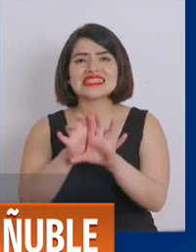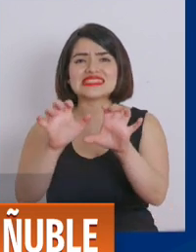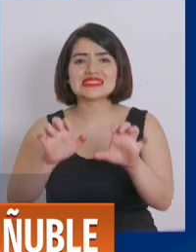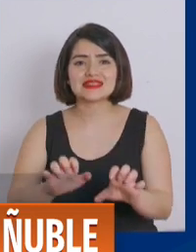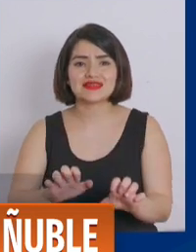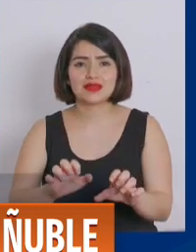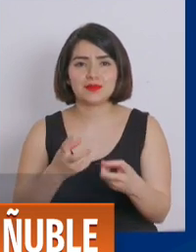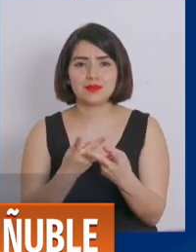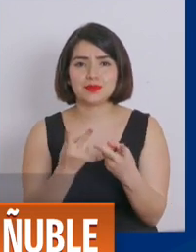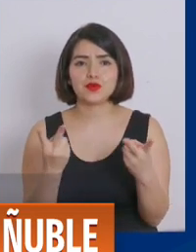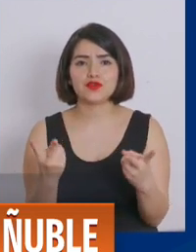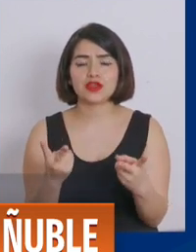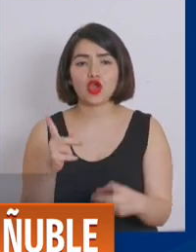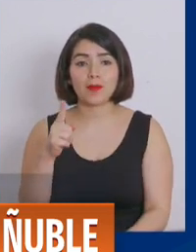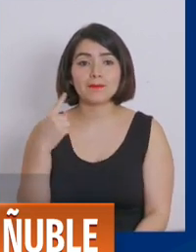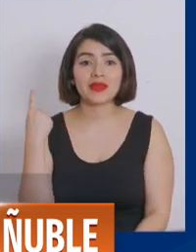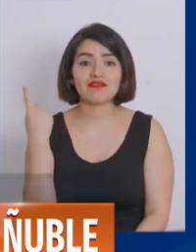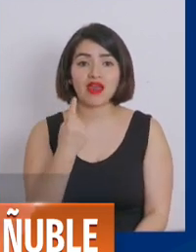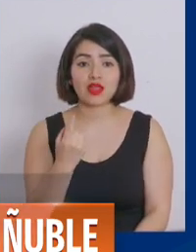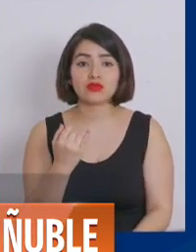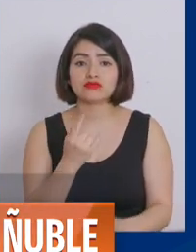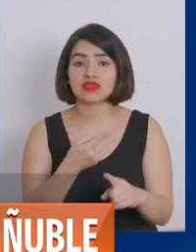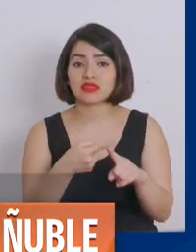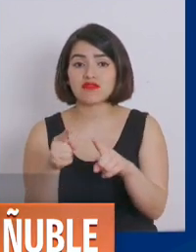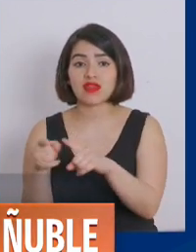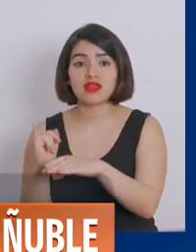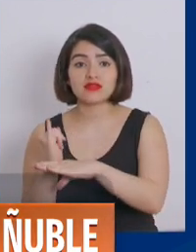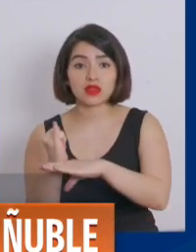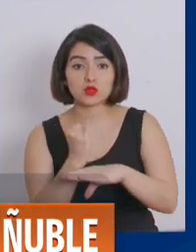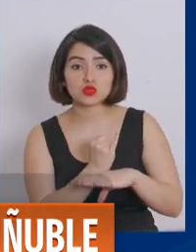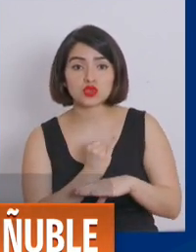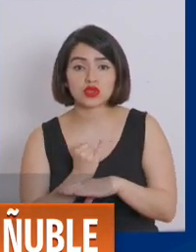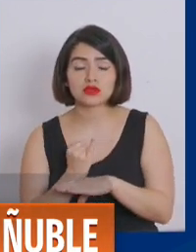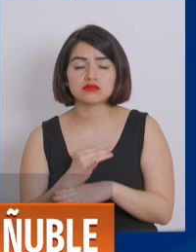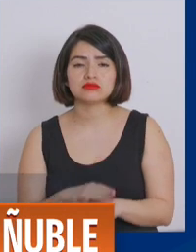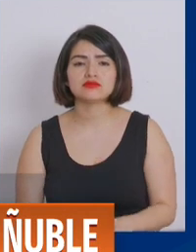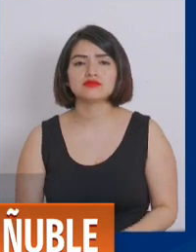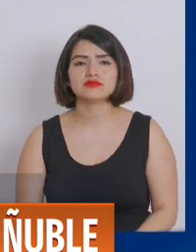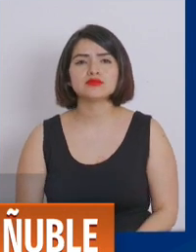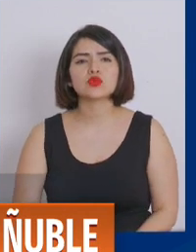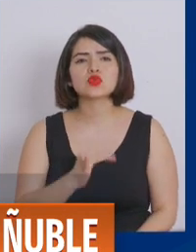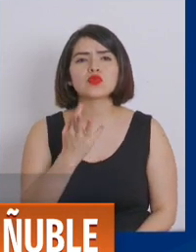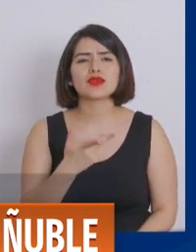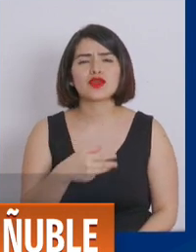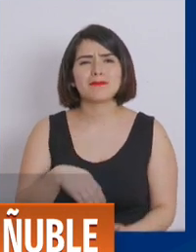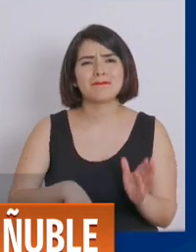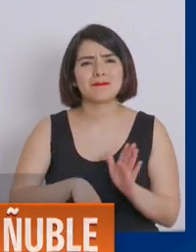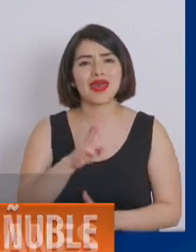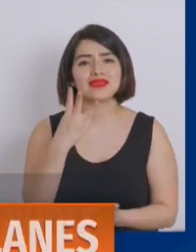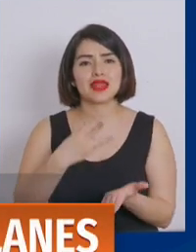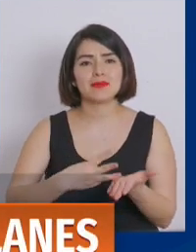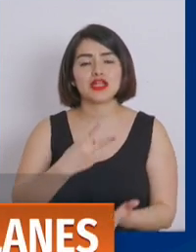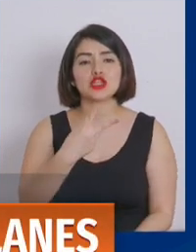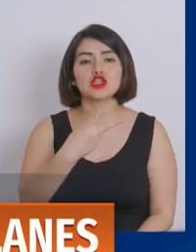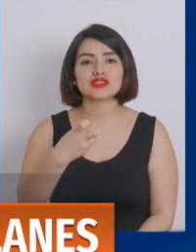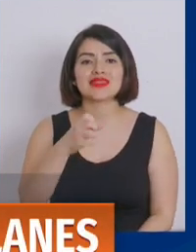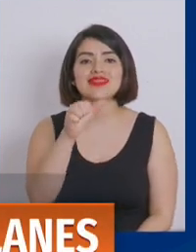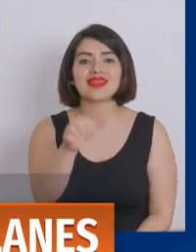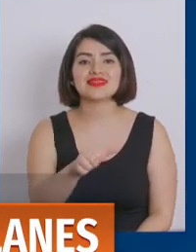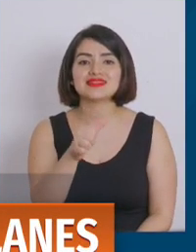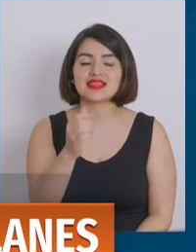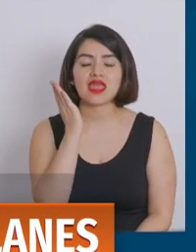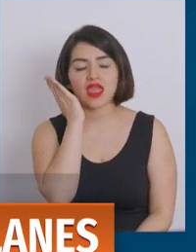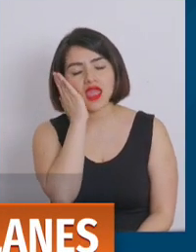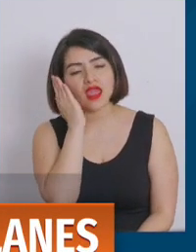público, privado e institucional una cantidad de más de 3.216 camas